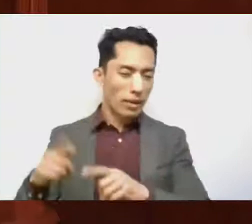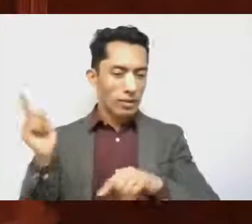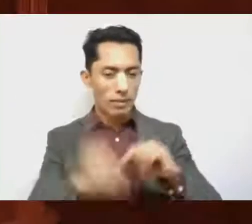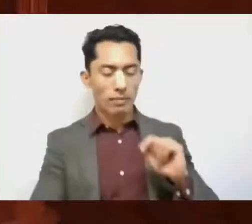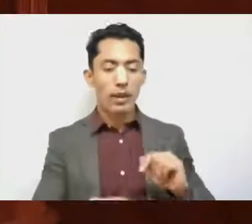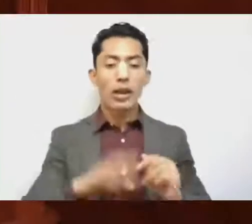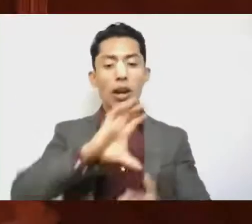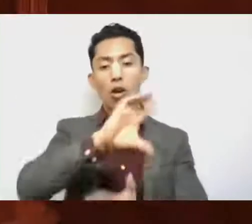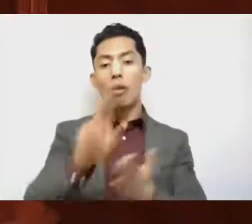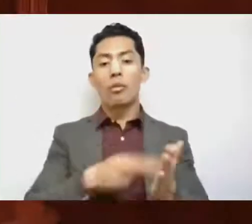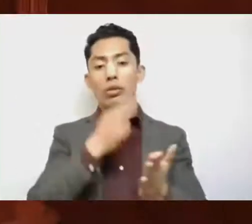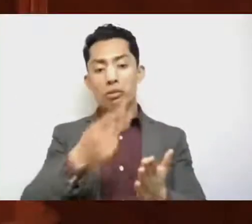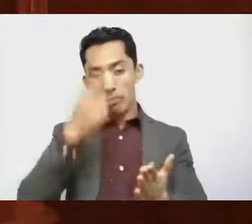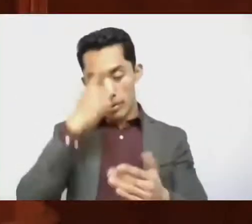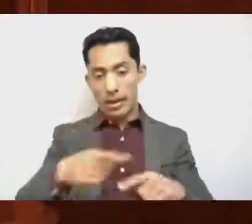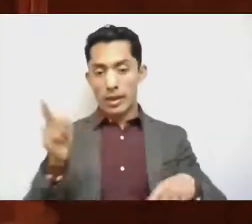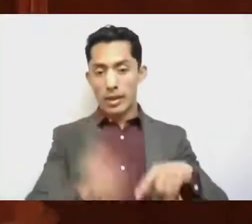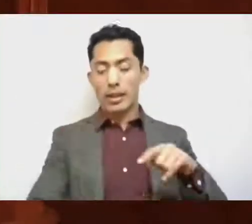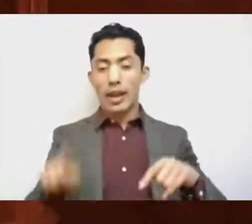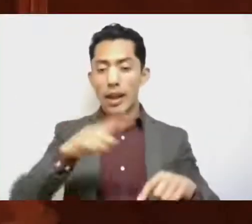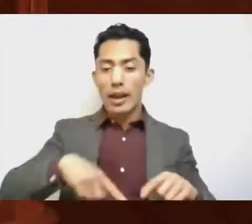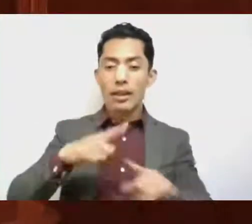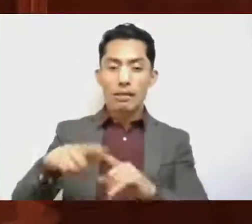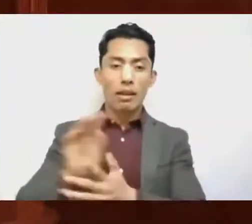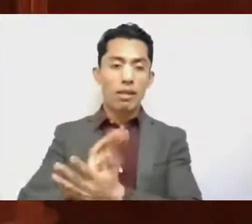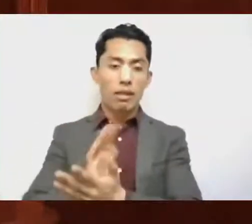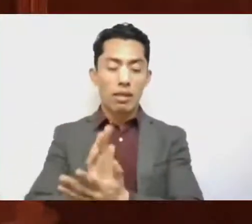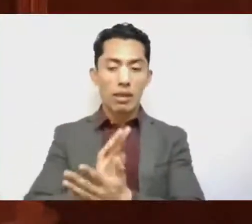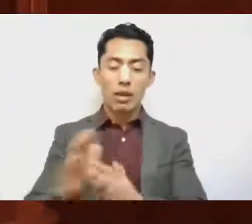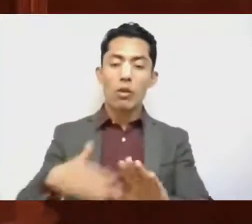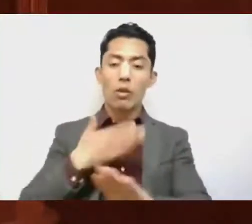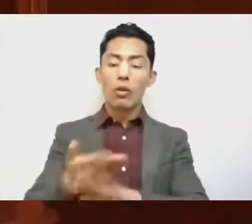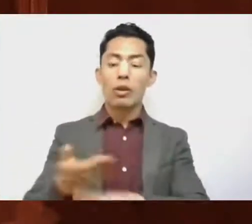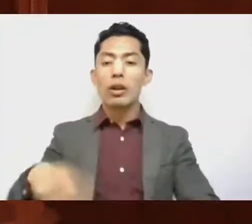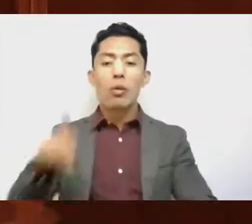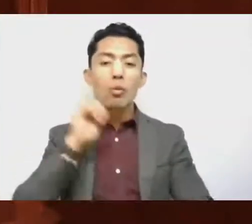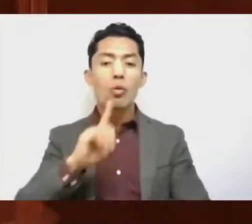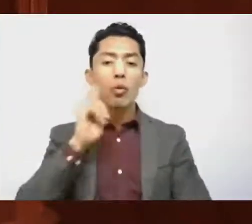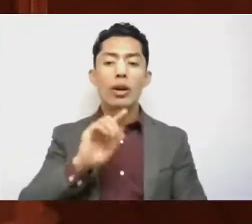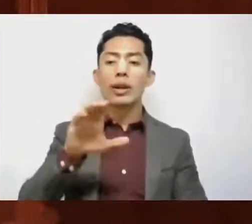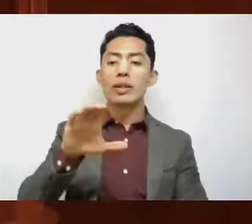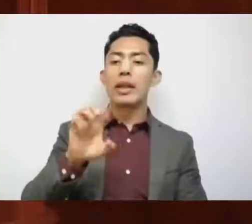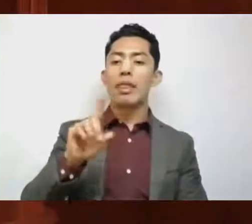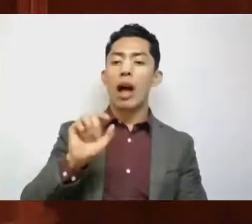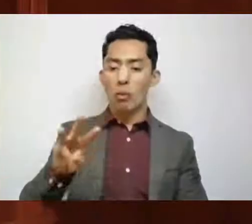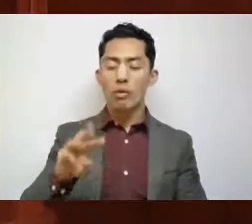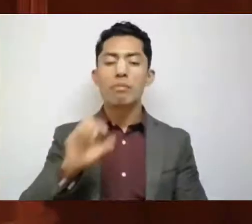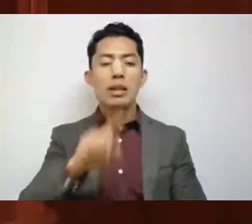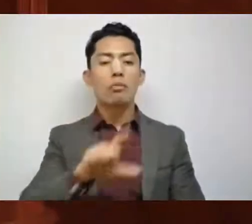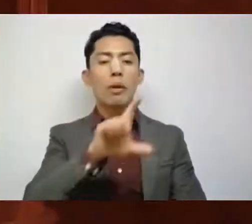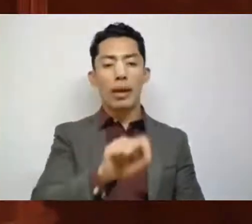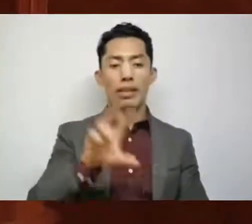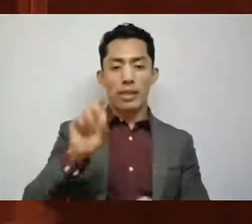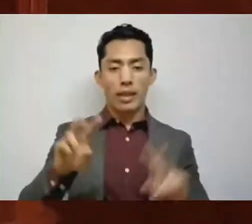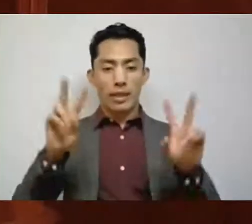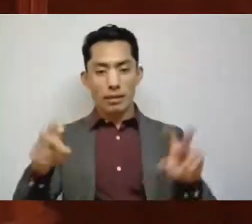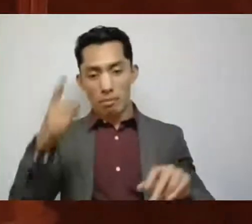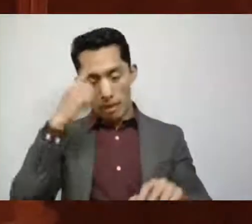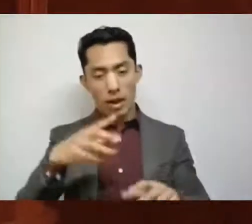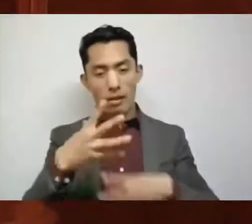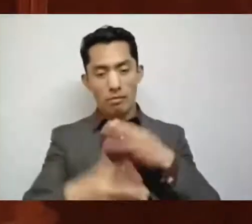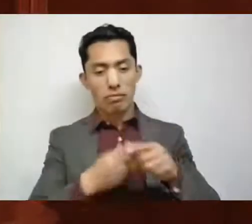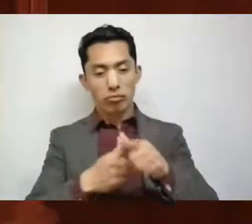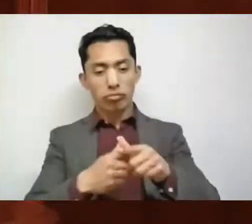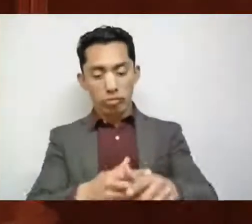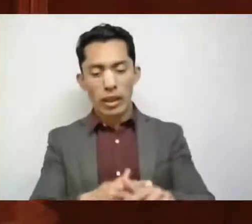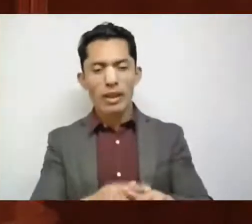Convención sobre la Eliminación de Todas las Formas de Discriminación contra la Mujer CEDAO y la Agenda 2030 para el Desarrollo Sostenible, las cuales